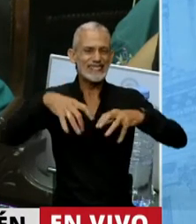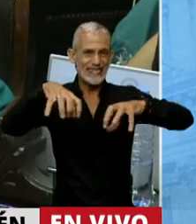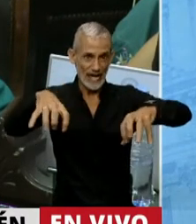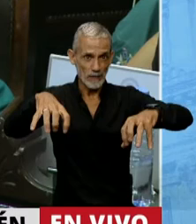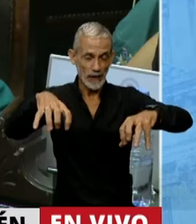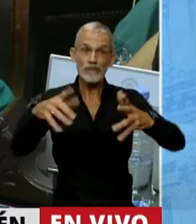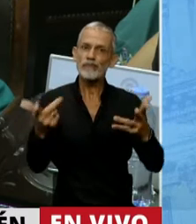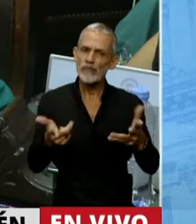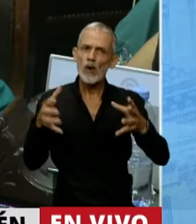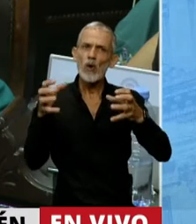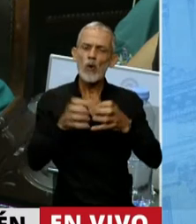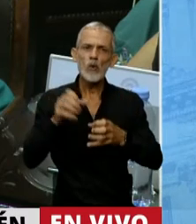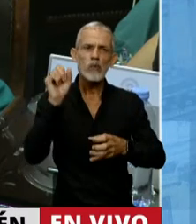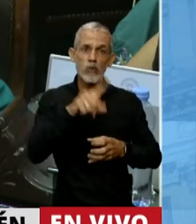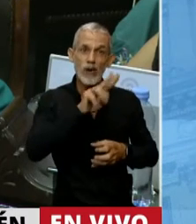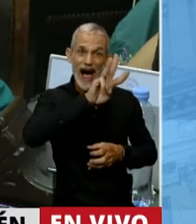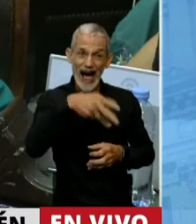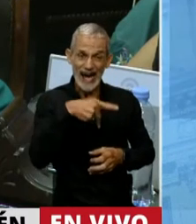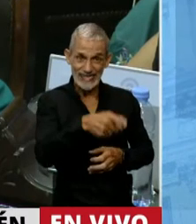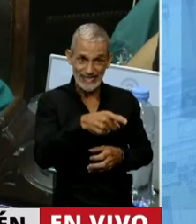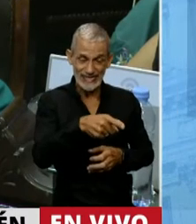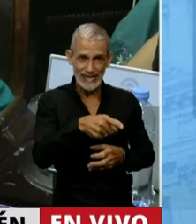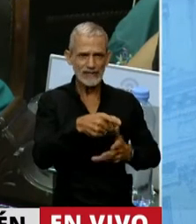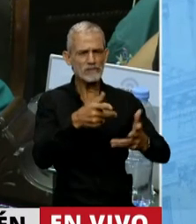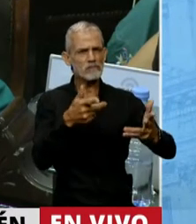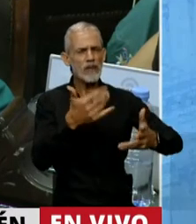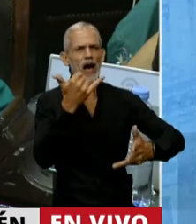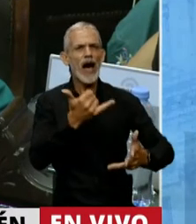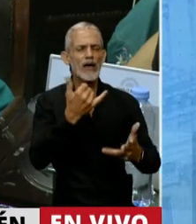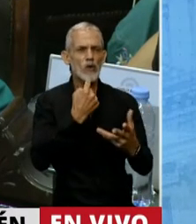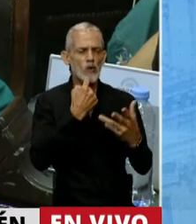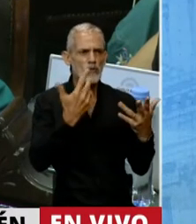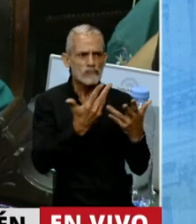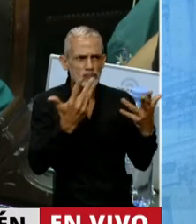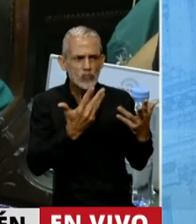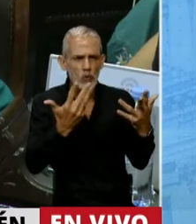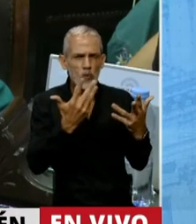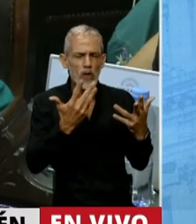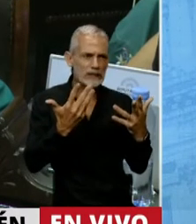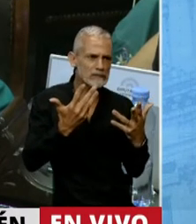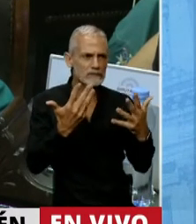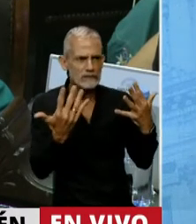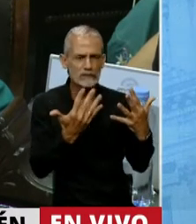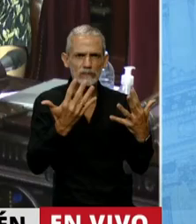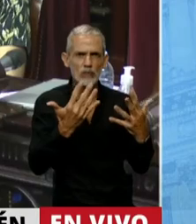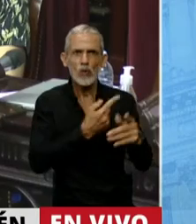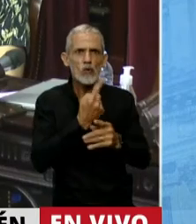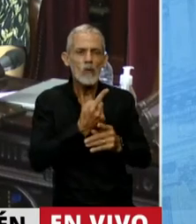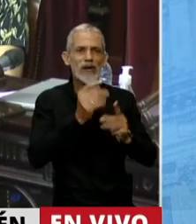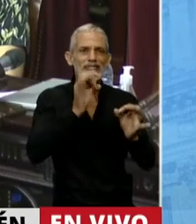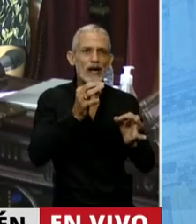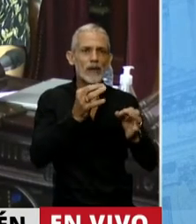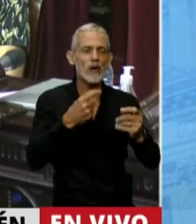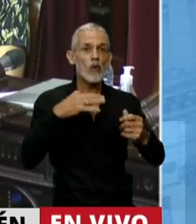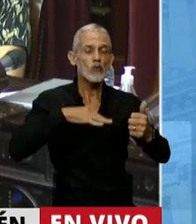embargo, el grupo de jubilados de ANSES se encuentra bajo un manto de incertidumbre permanente que no les permite saber